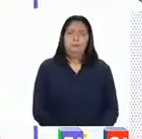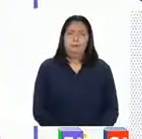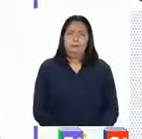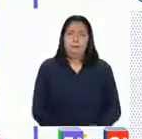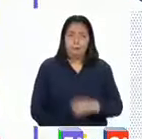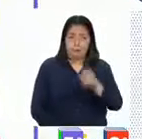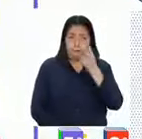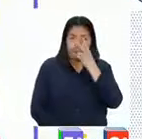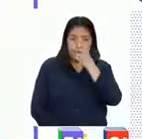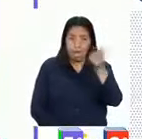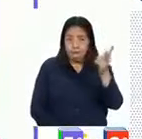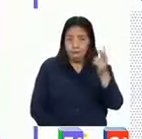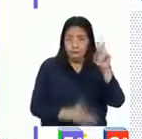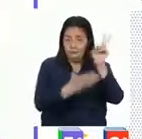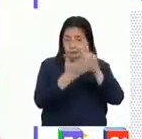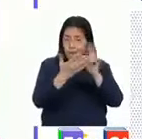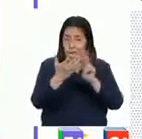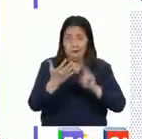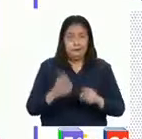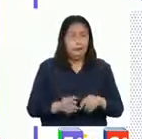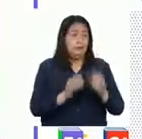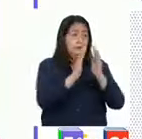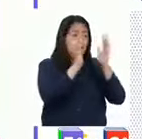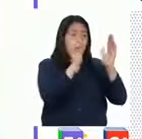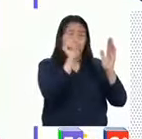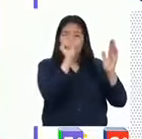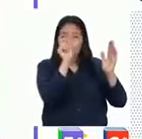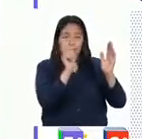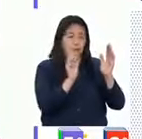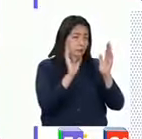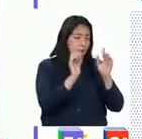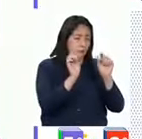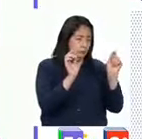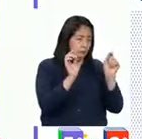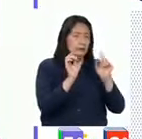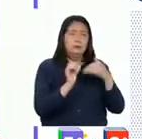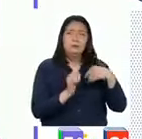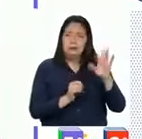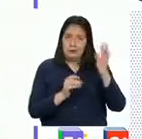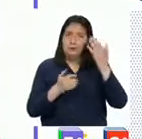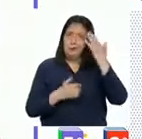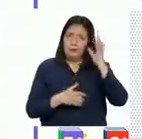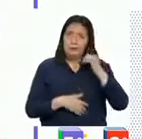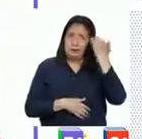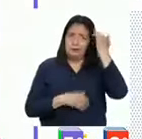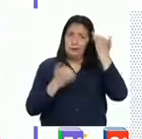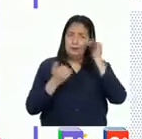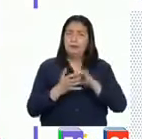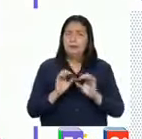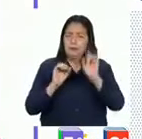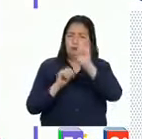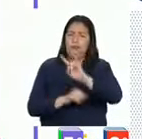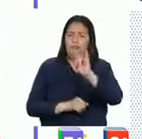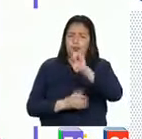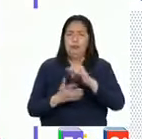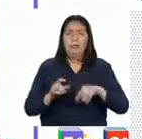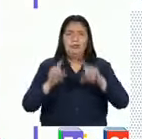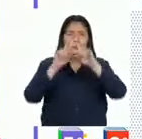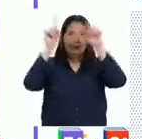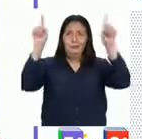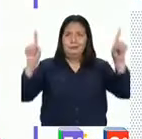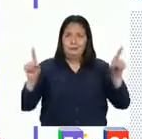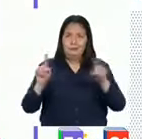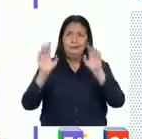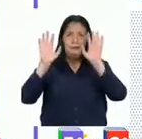Como verán, si leemos el sumillado de cada párrafo, nos daremos cuenta de que ya tenemos algunas ideas para utilizarla en nuestra ficha.